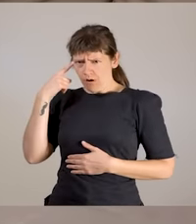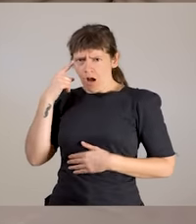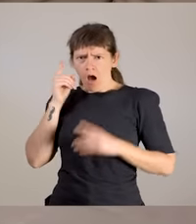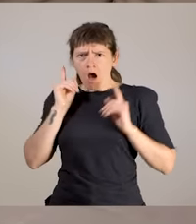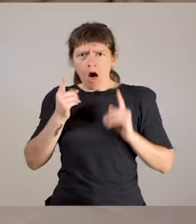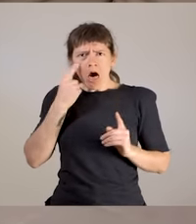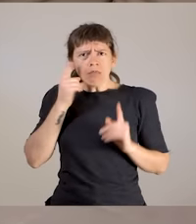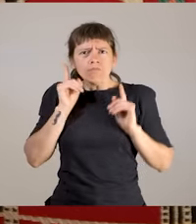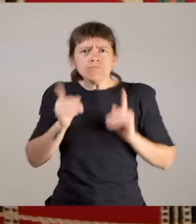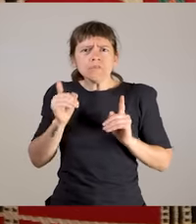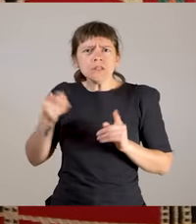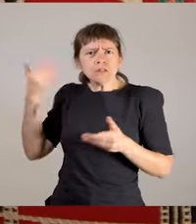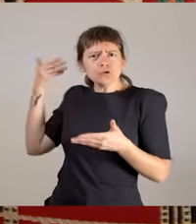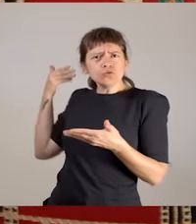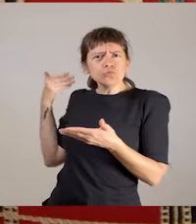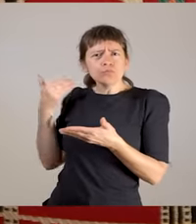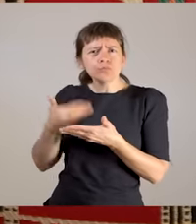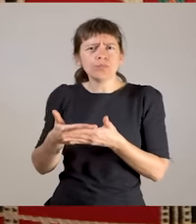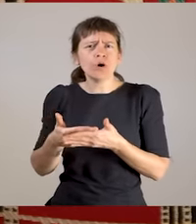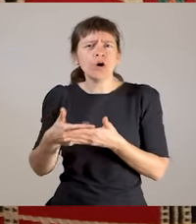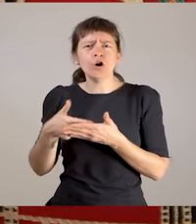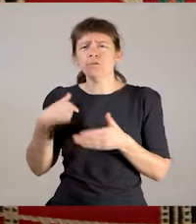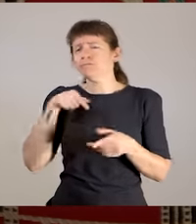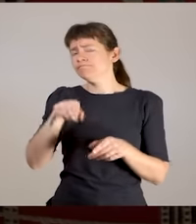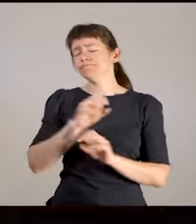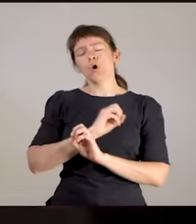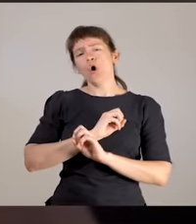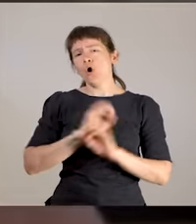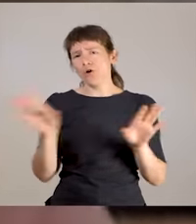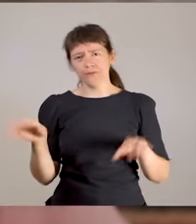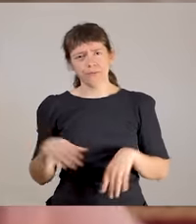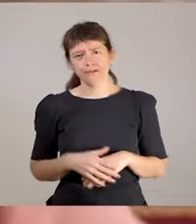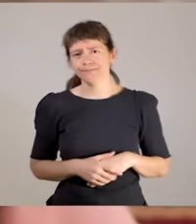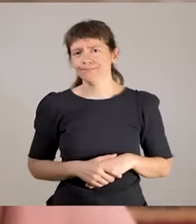venían sucediendo. Vivía situaciones horribles.